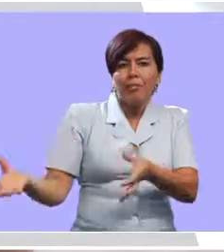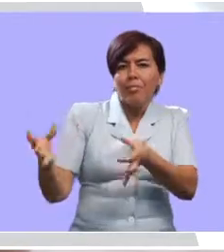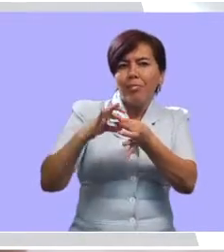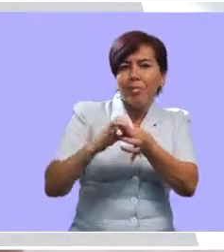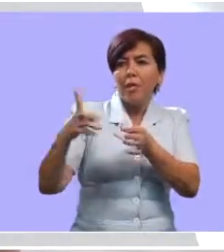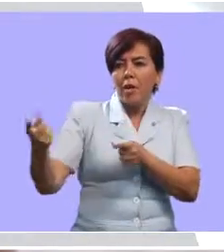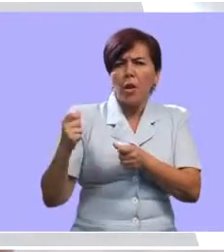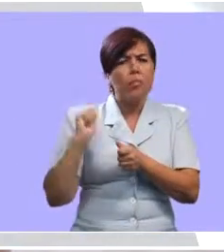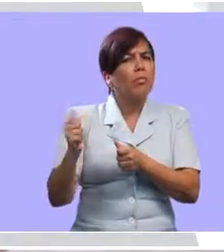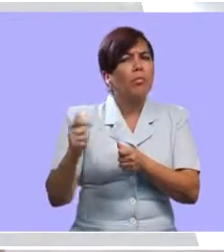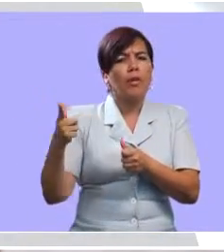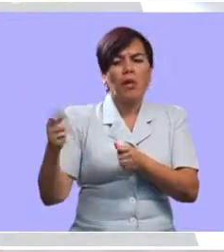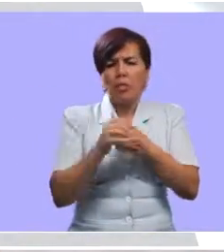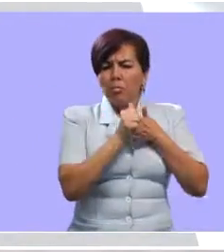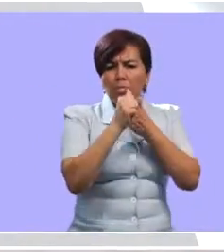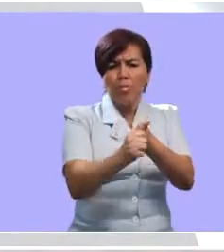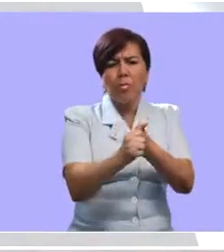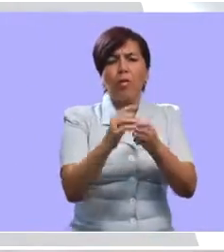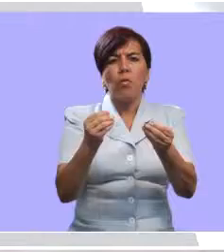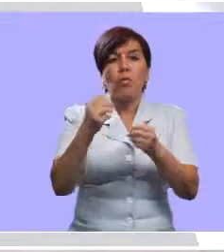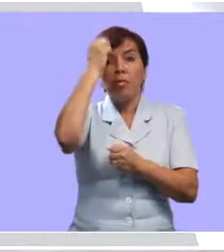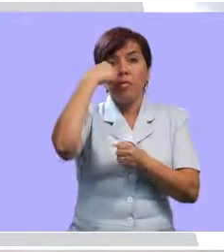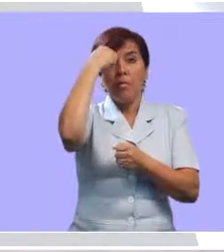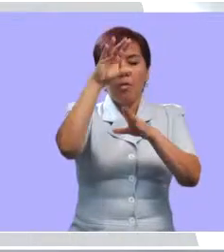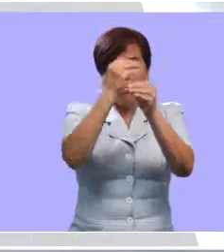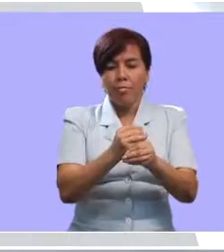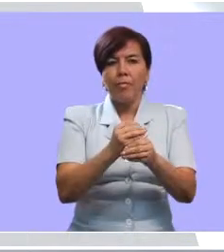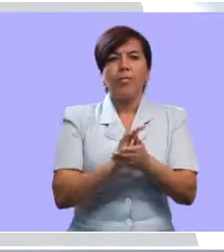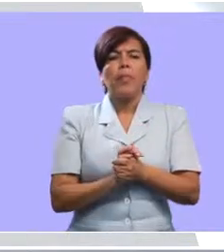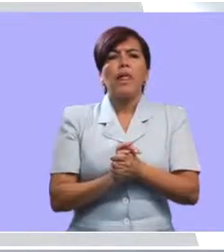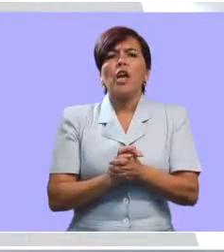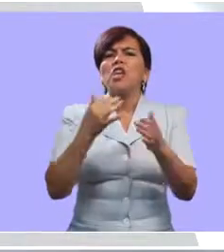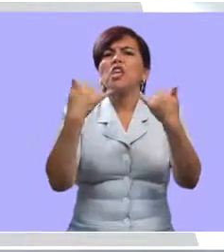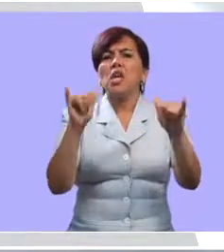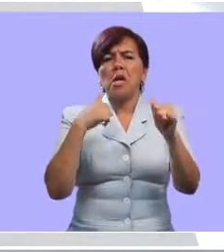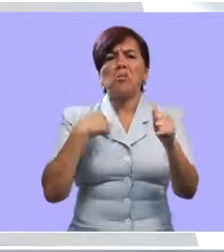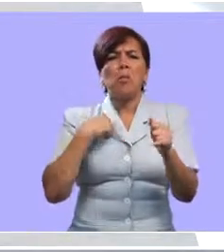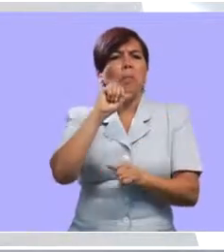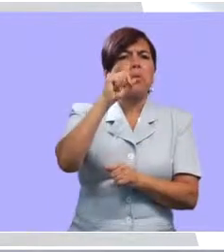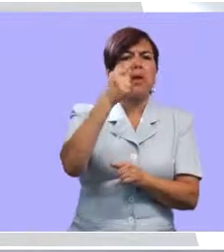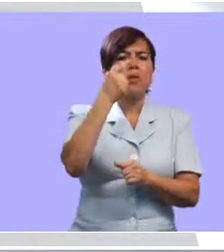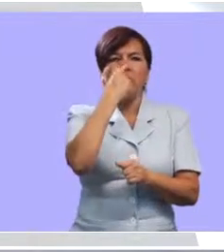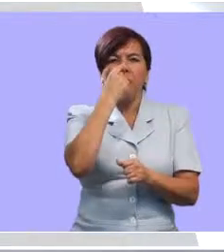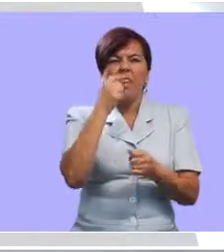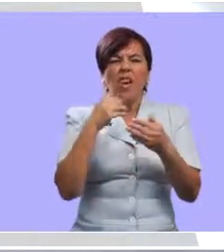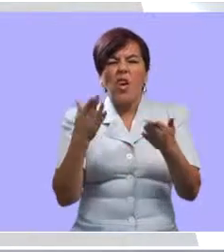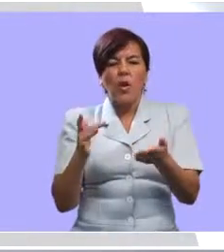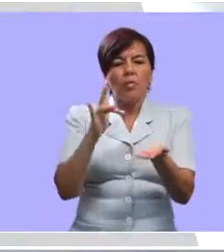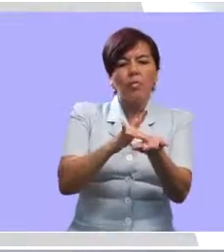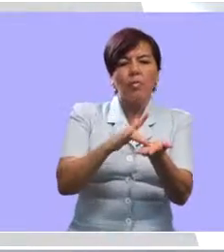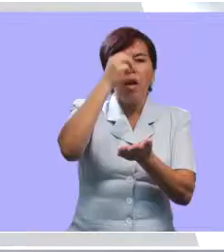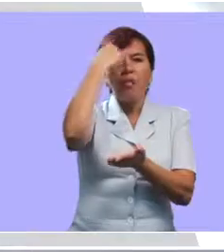él es el que nos vincula pues como estas actividades, digamos, pedagógicas, formativas. Pues ya habíamos hecho la primera versión, que era simplemente